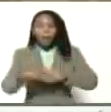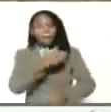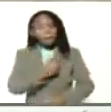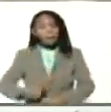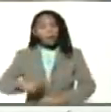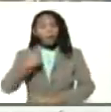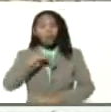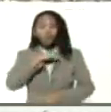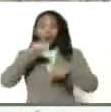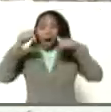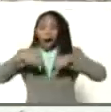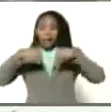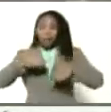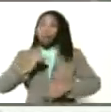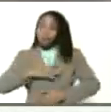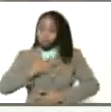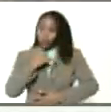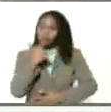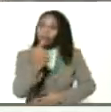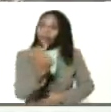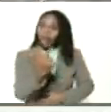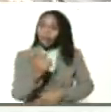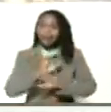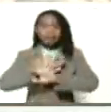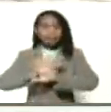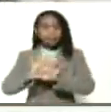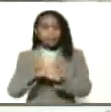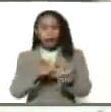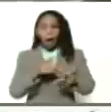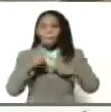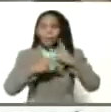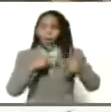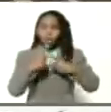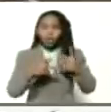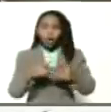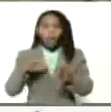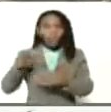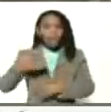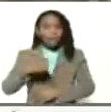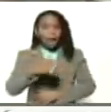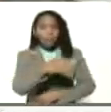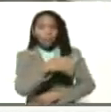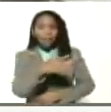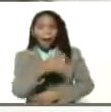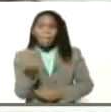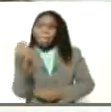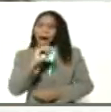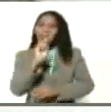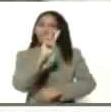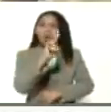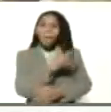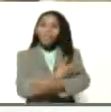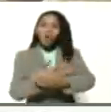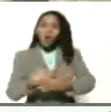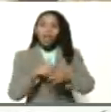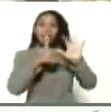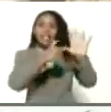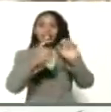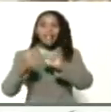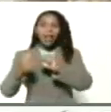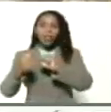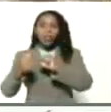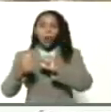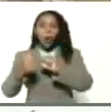desde aquí podemos decirle que ya llevamos en producción de sardinas más de 2 millones 600